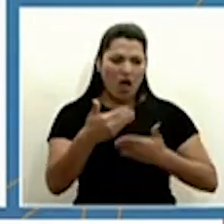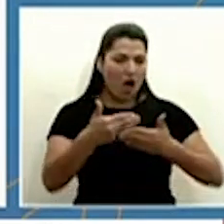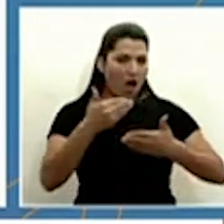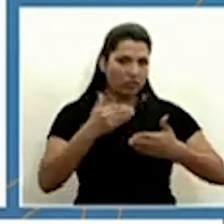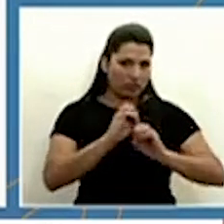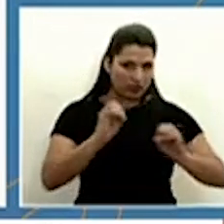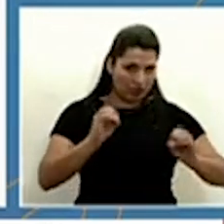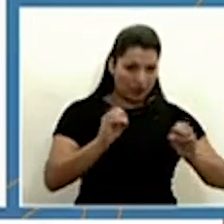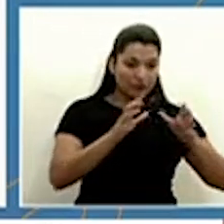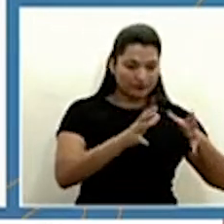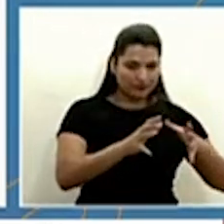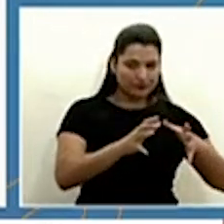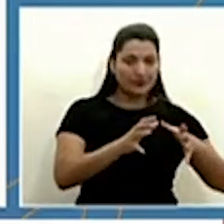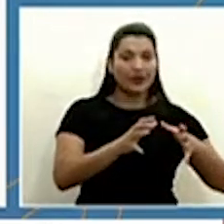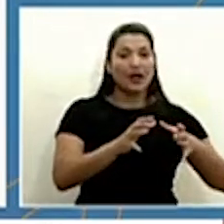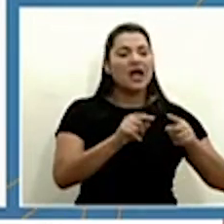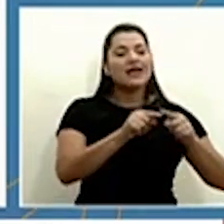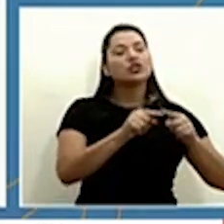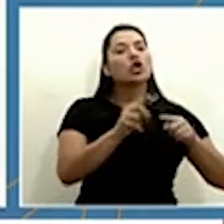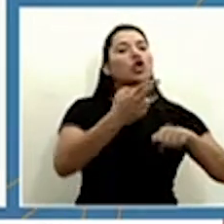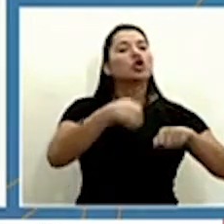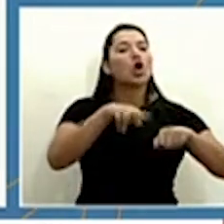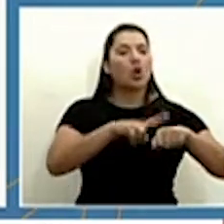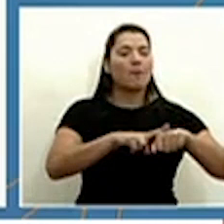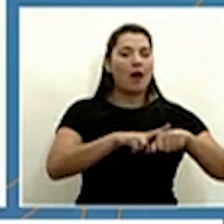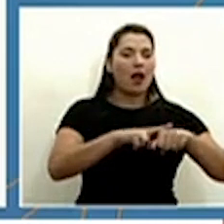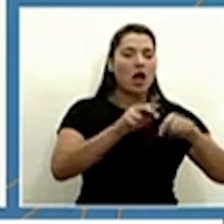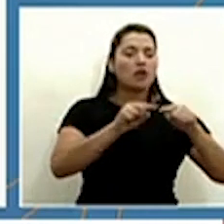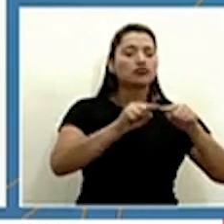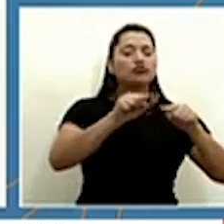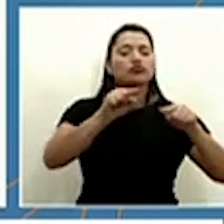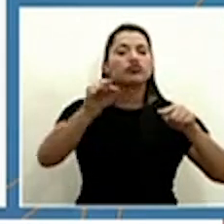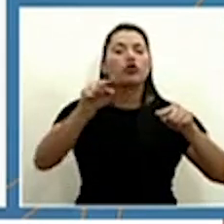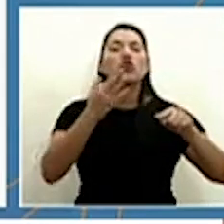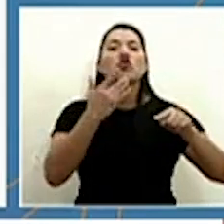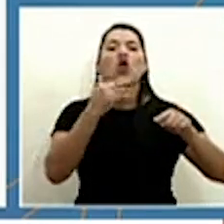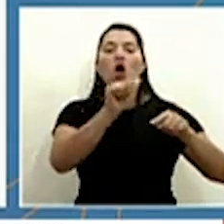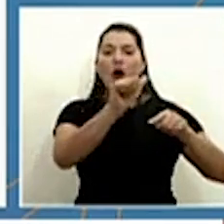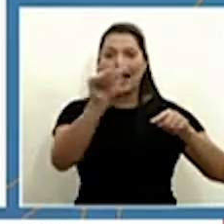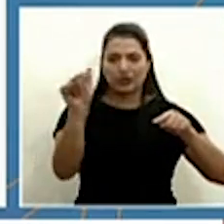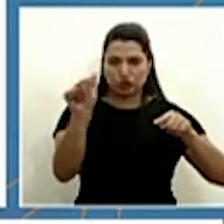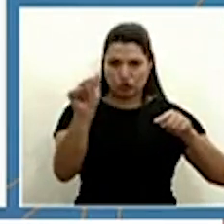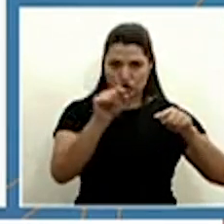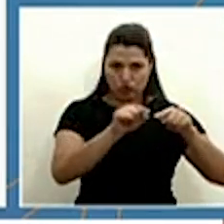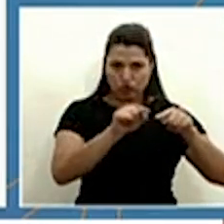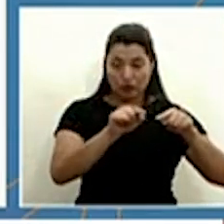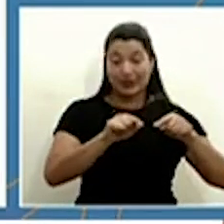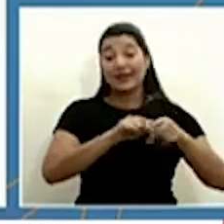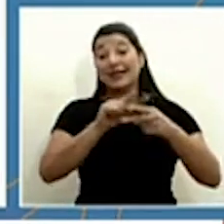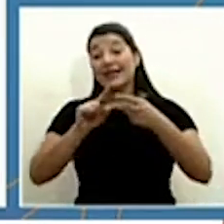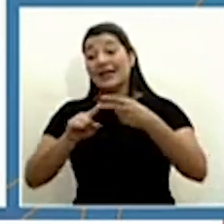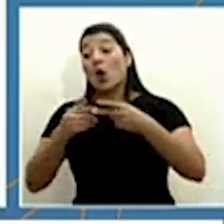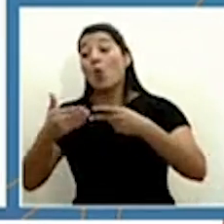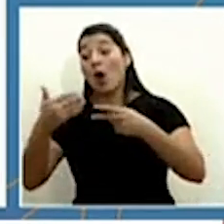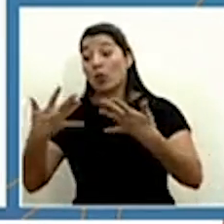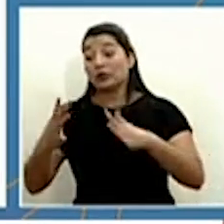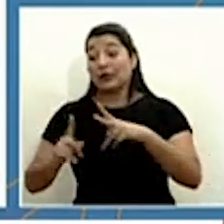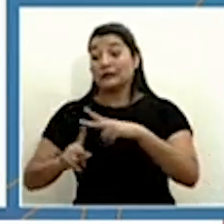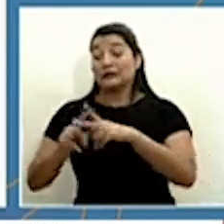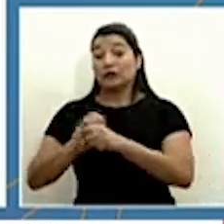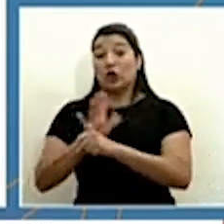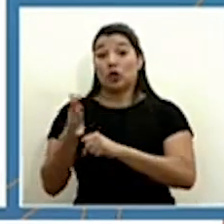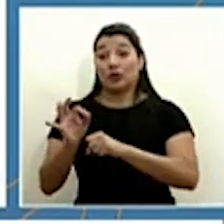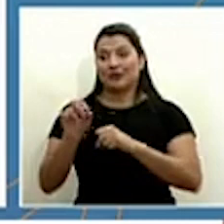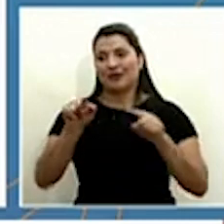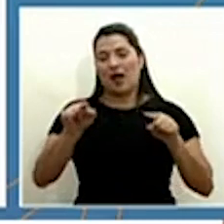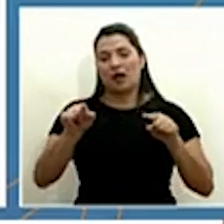es lo tradicional, lo habitual, el año con año y en el tema pandémico pues indudablemente duplicamos